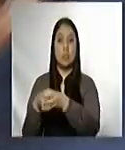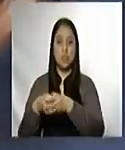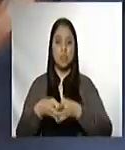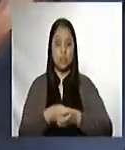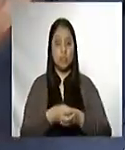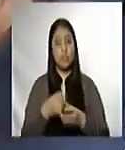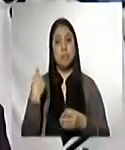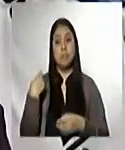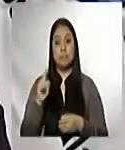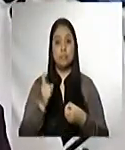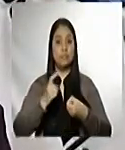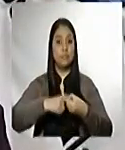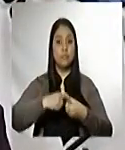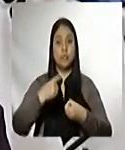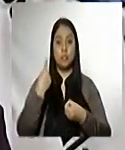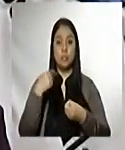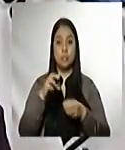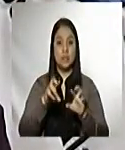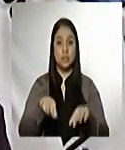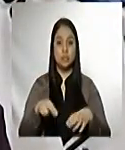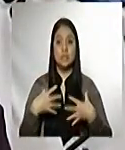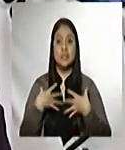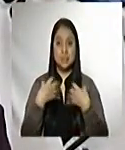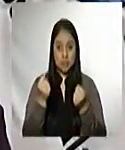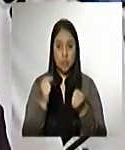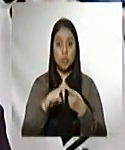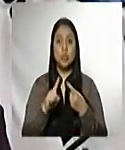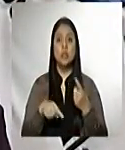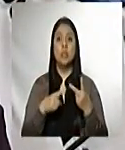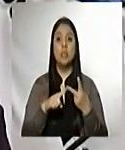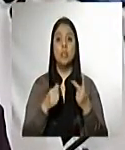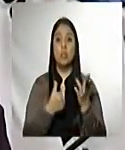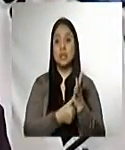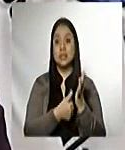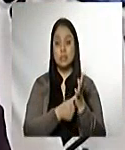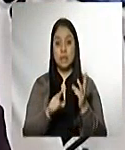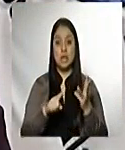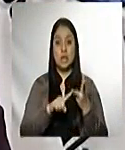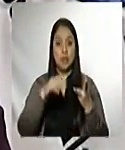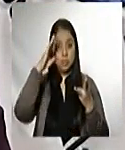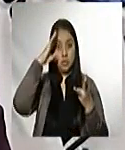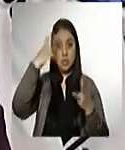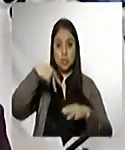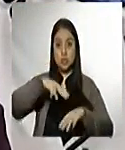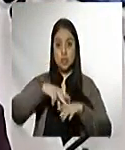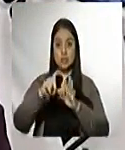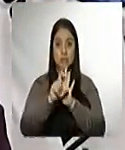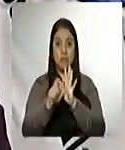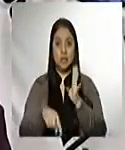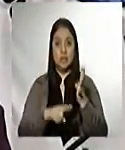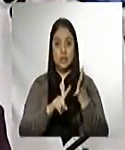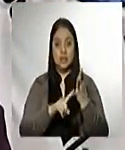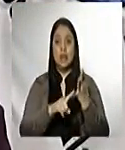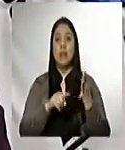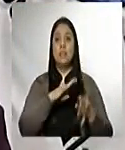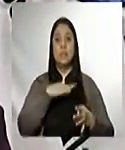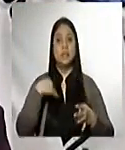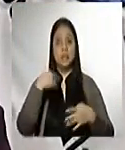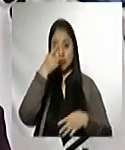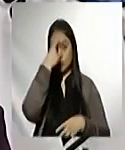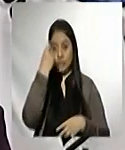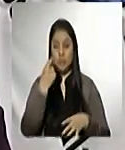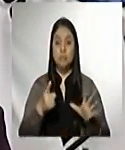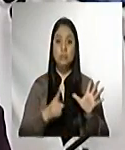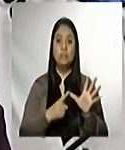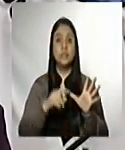conformados por personal de salud, municipalidades, policía nacional civil, ministerio de trabajo y